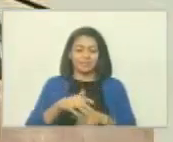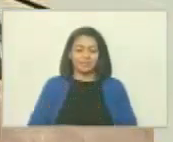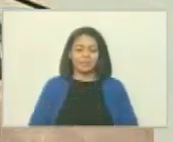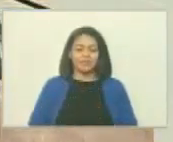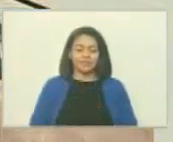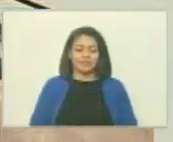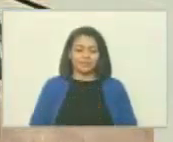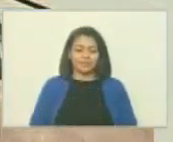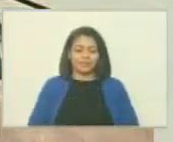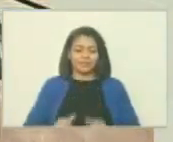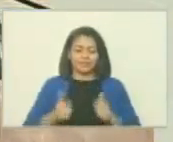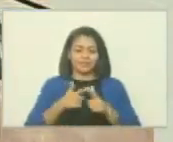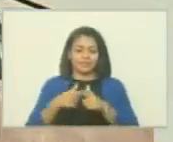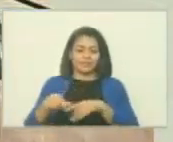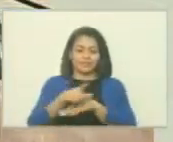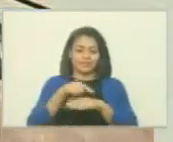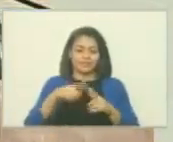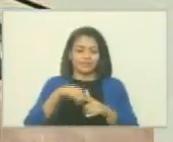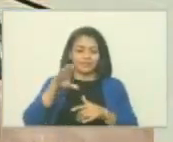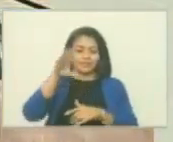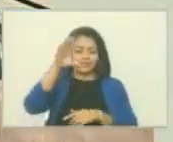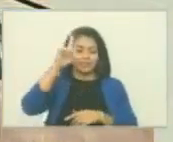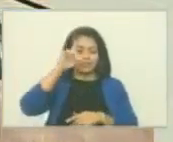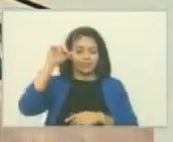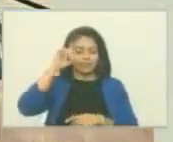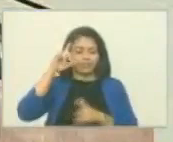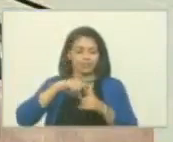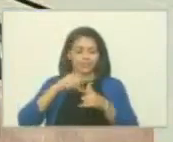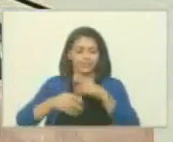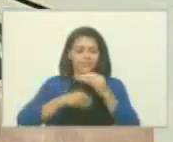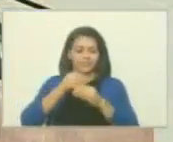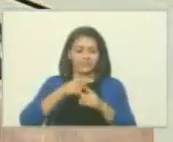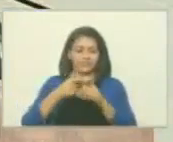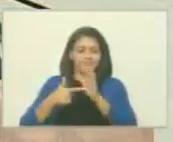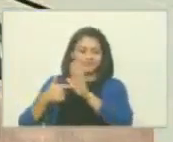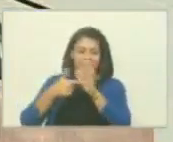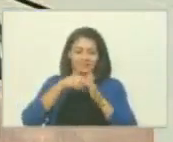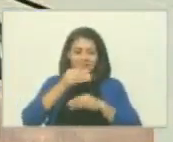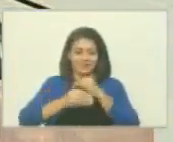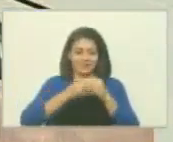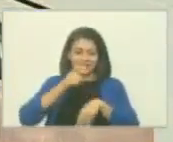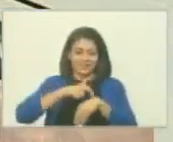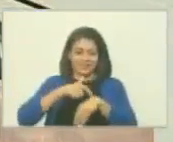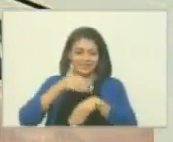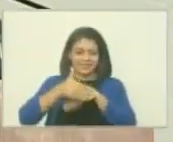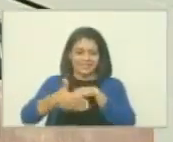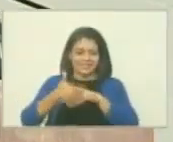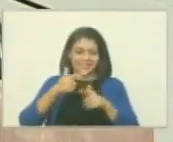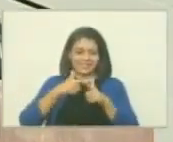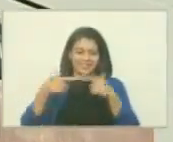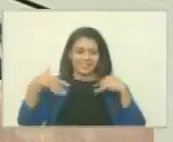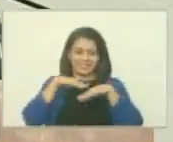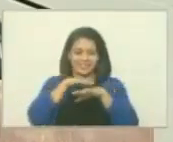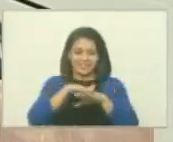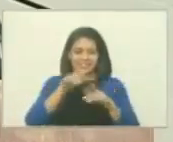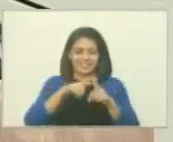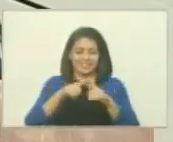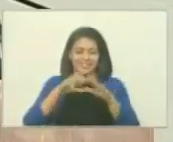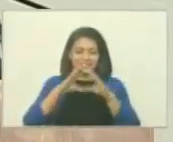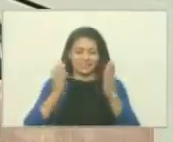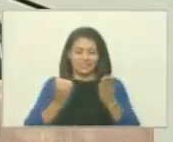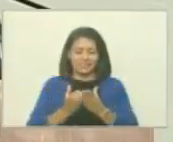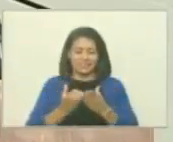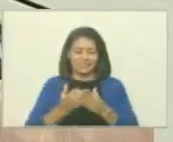soñaron un futuro soñar el nuestro y concretarlo este es el momento de la integración regional el mundo